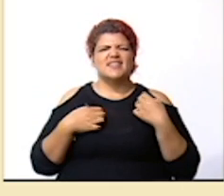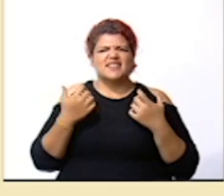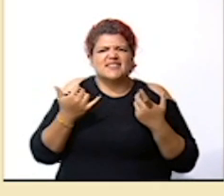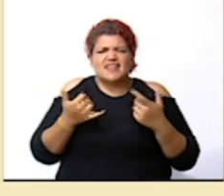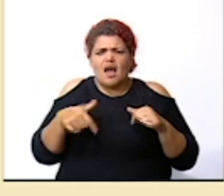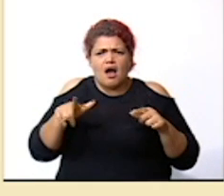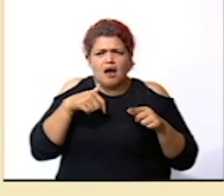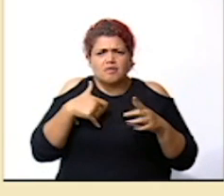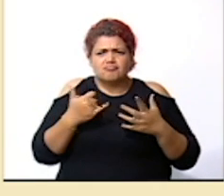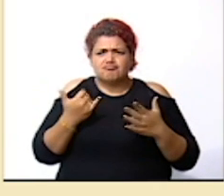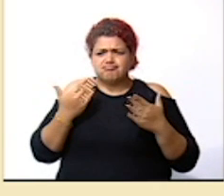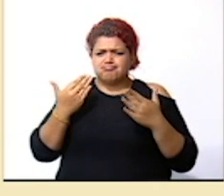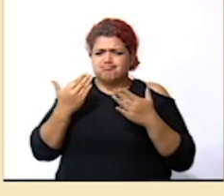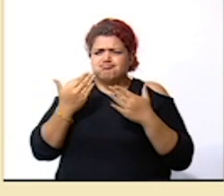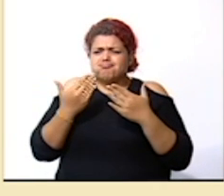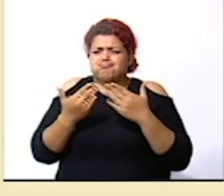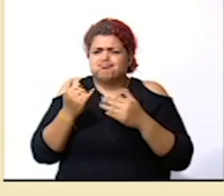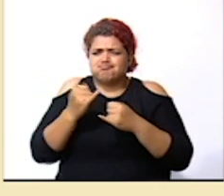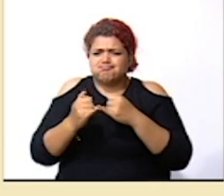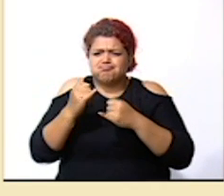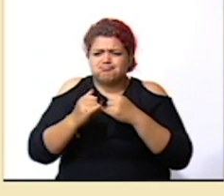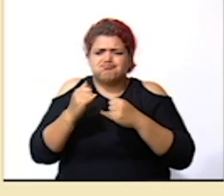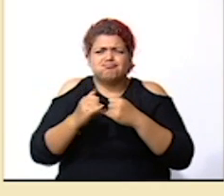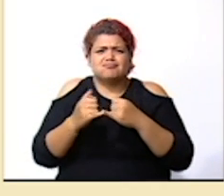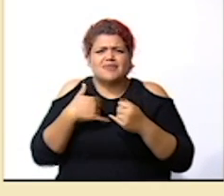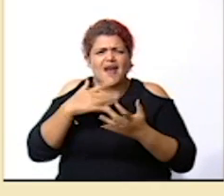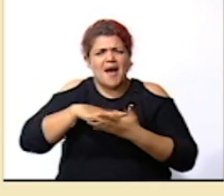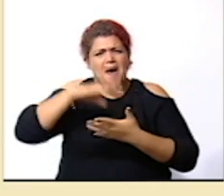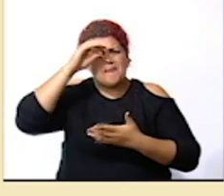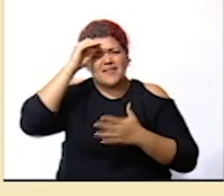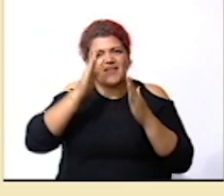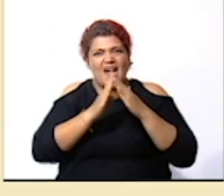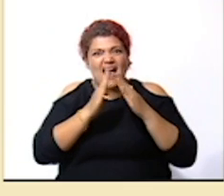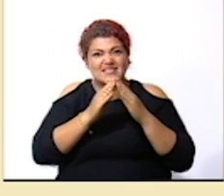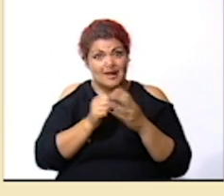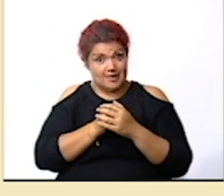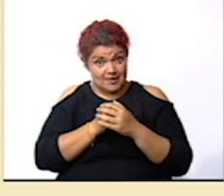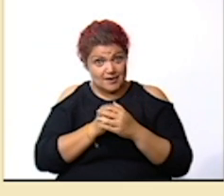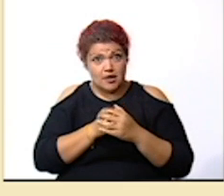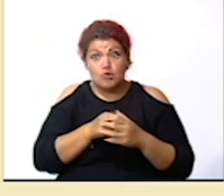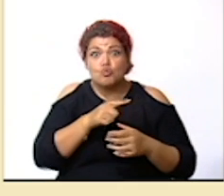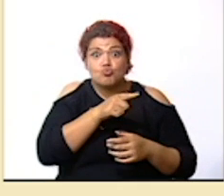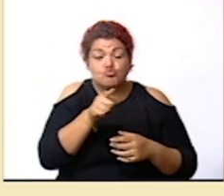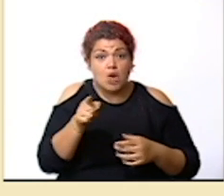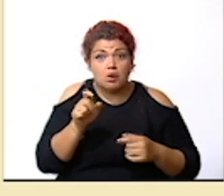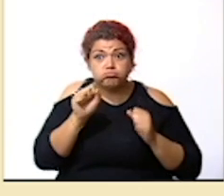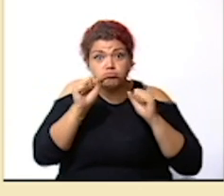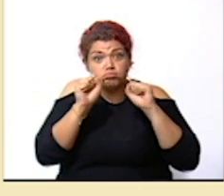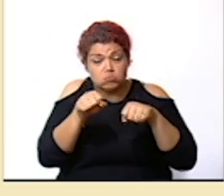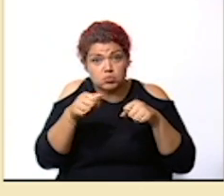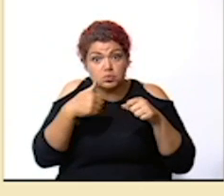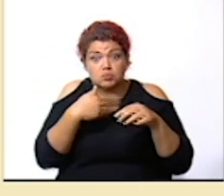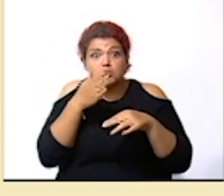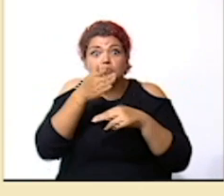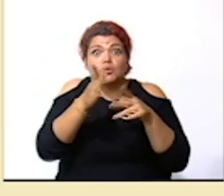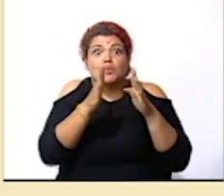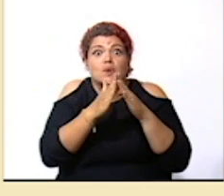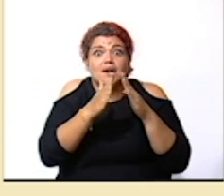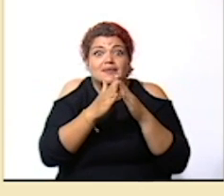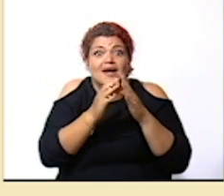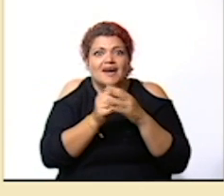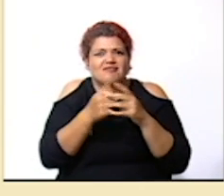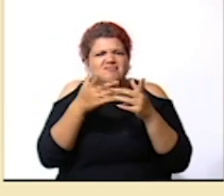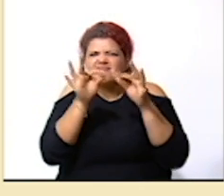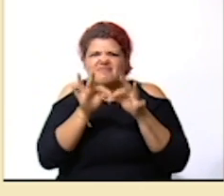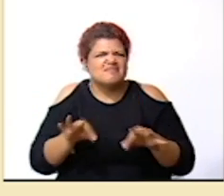estamos en la recta final de este programa de Aprendo en Casa y que ustedes nos permitan llegar a sus hogares es de suma